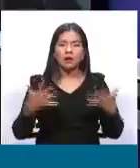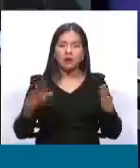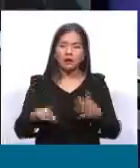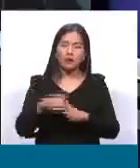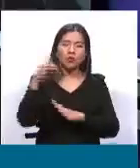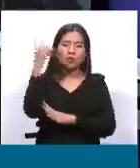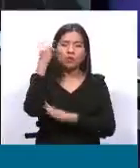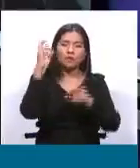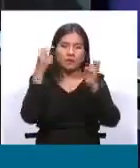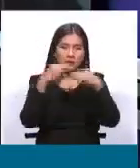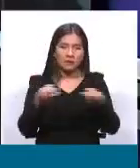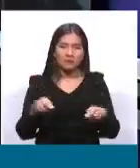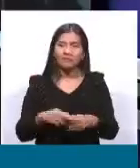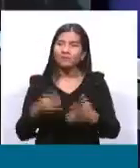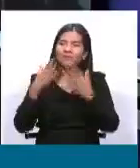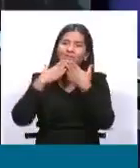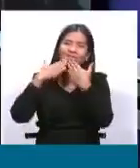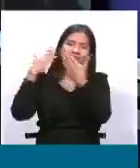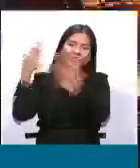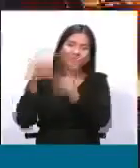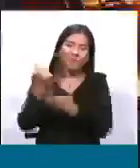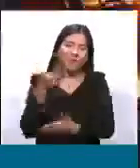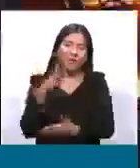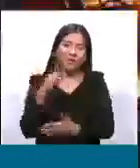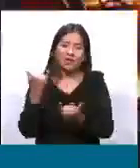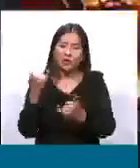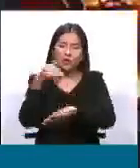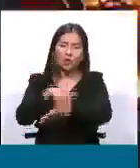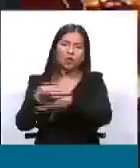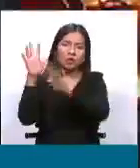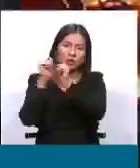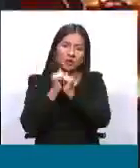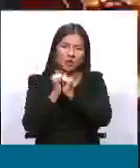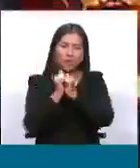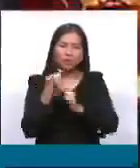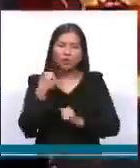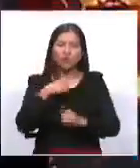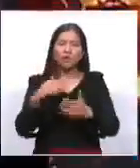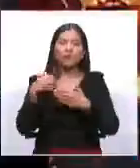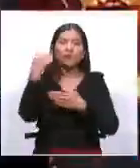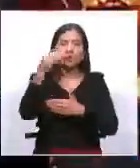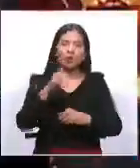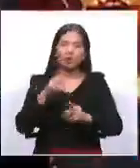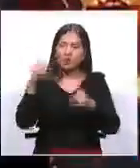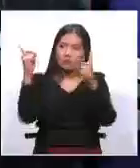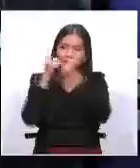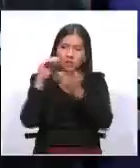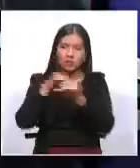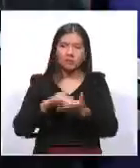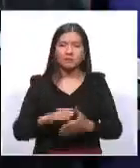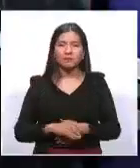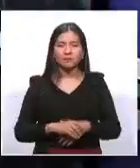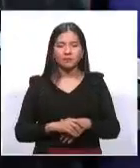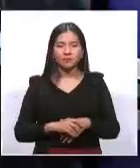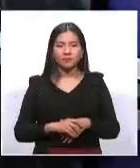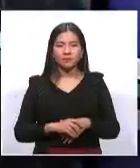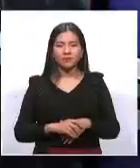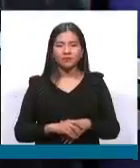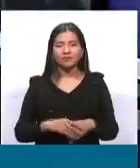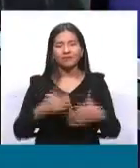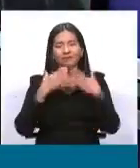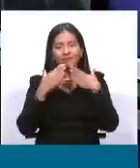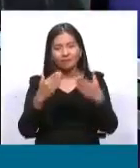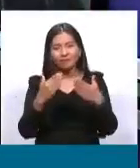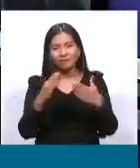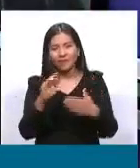al respecto. Adriana, muchísimas gracias por habernos acompañado esta noche. Esperamos tenerte en una siguiente oportunidad. Hasta luego,